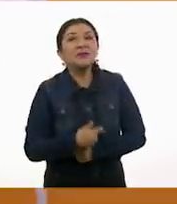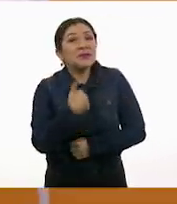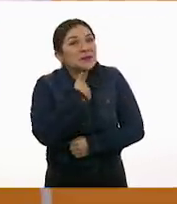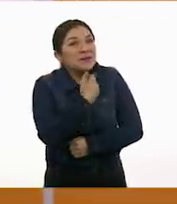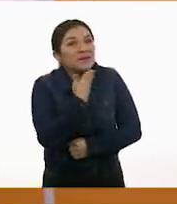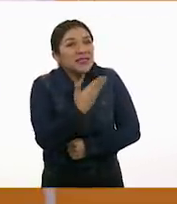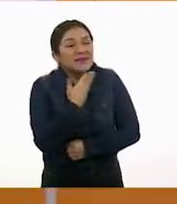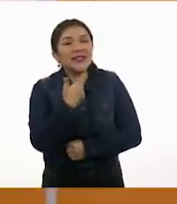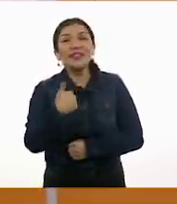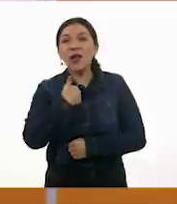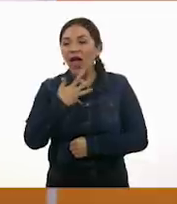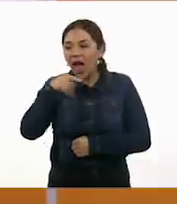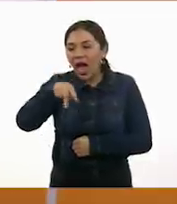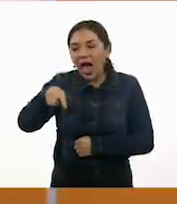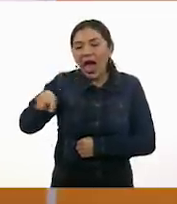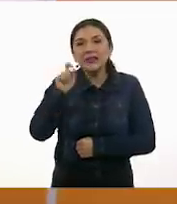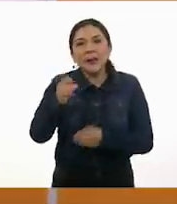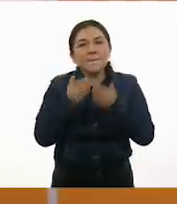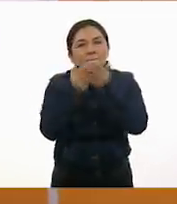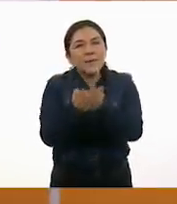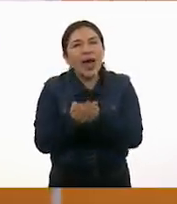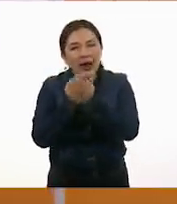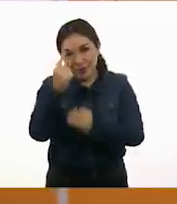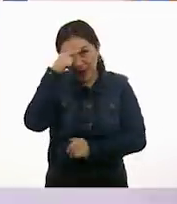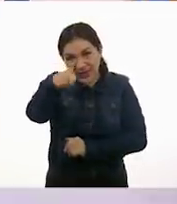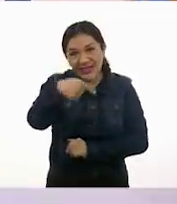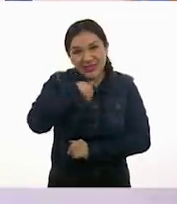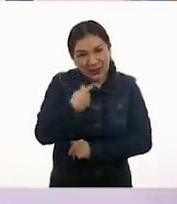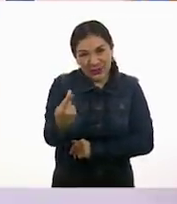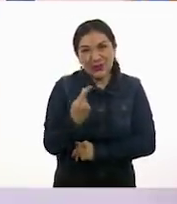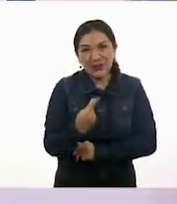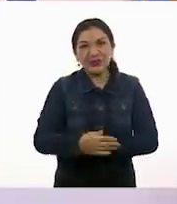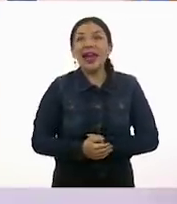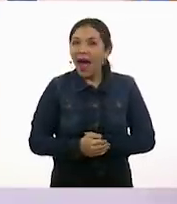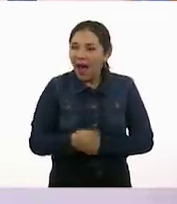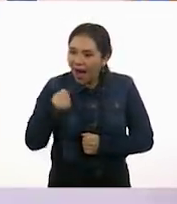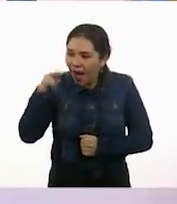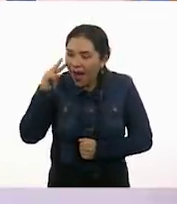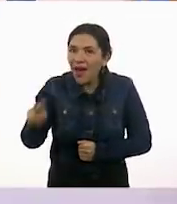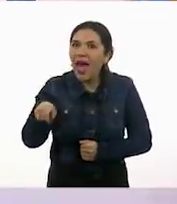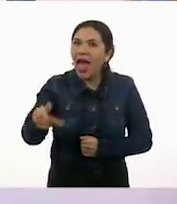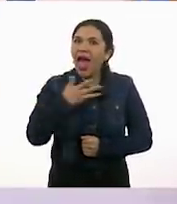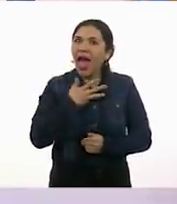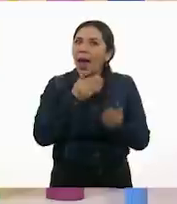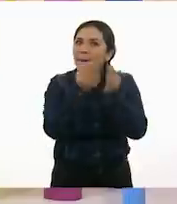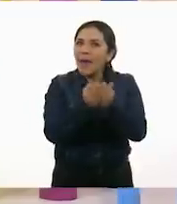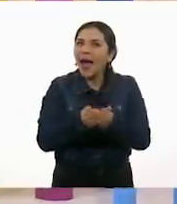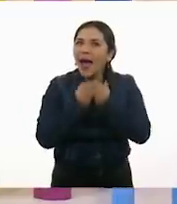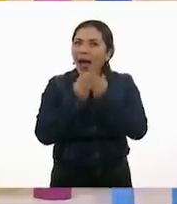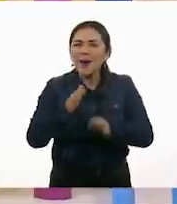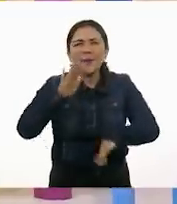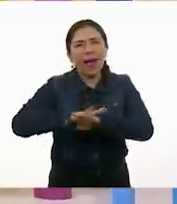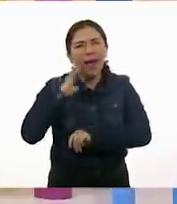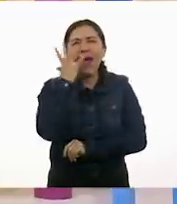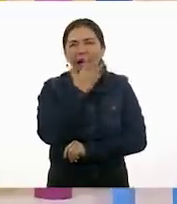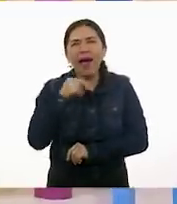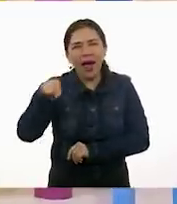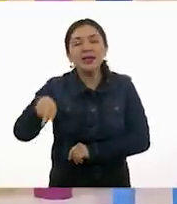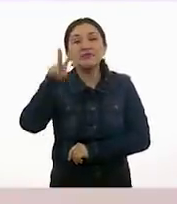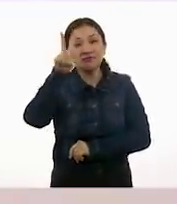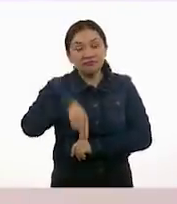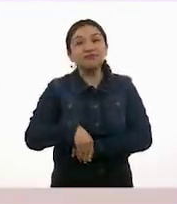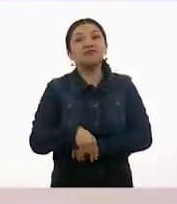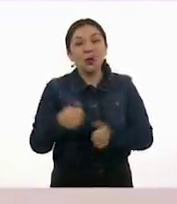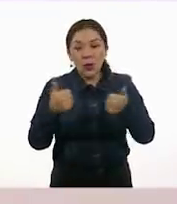maestra Angie. Tengo un par de barquitos de papel. Hice uno para ti. Sí, es lo que me di cuenta que tienes aquí unos barquitos muy bonitos, por cierto,